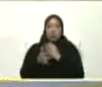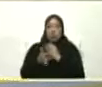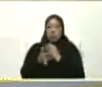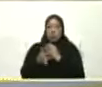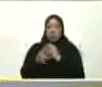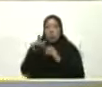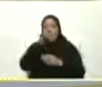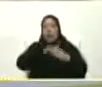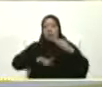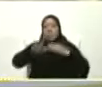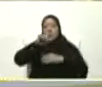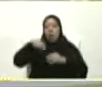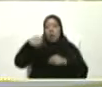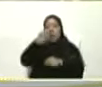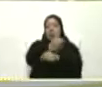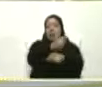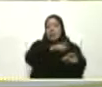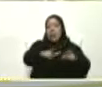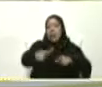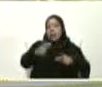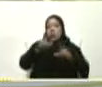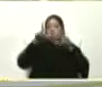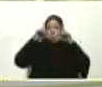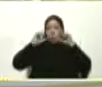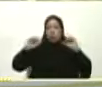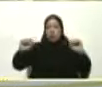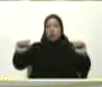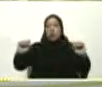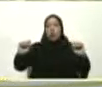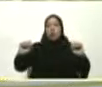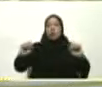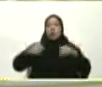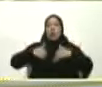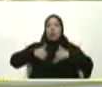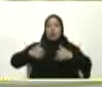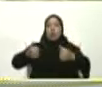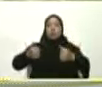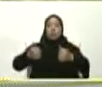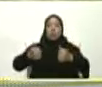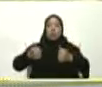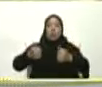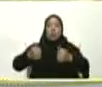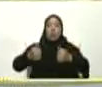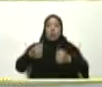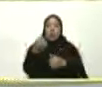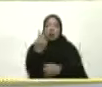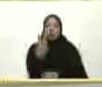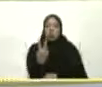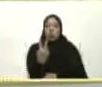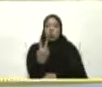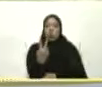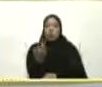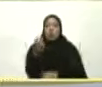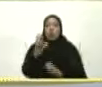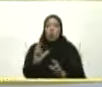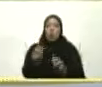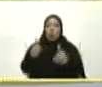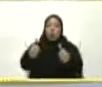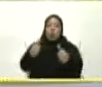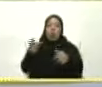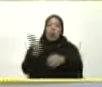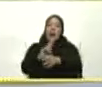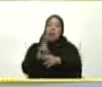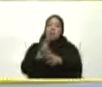licenciados Que de ella egresan Estamos ahorita En el campo De la salud Y hay dos carreras Que queremos iniciar Lo antes